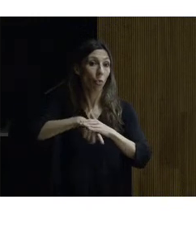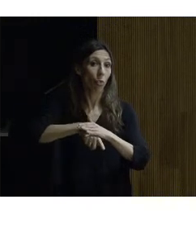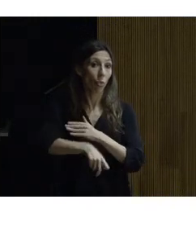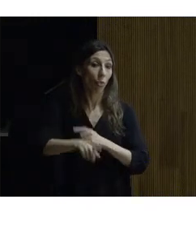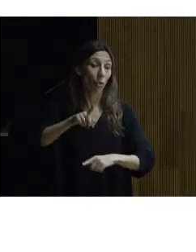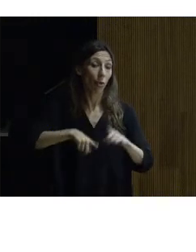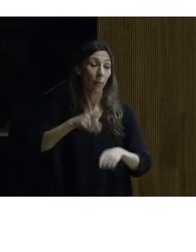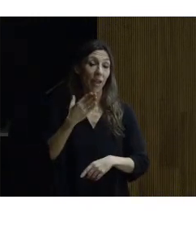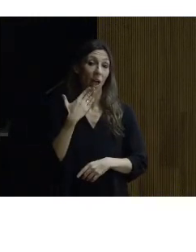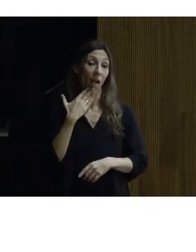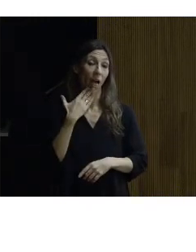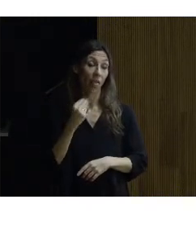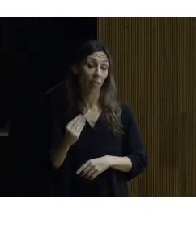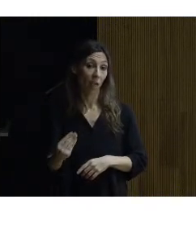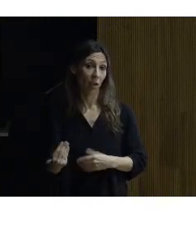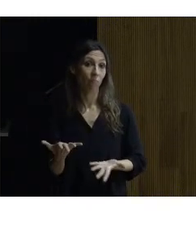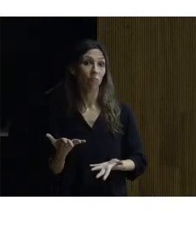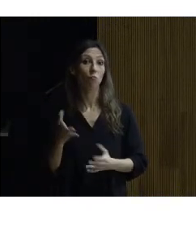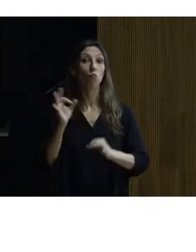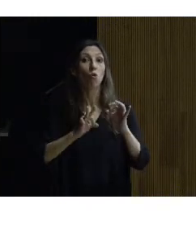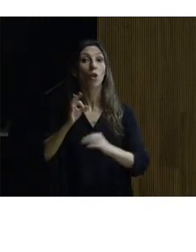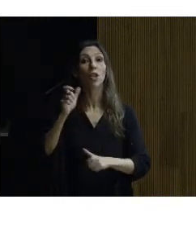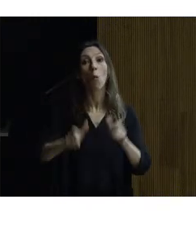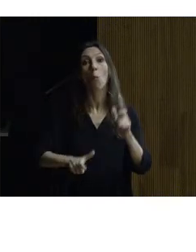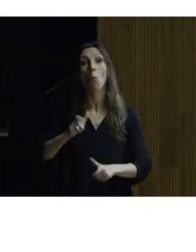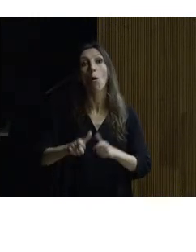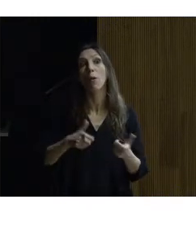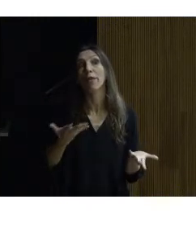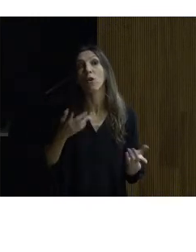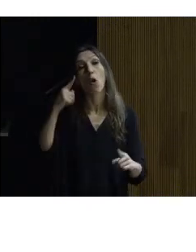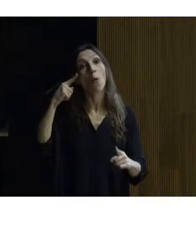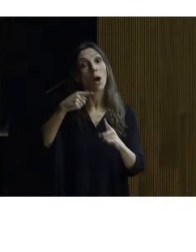pues el porcentaje de población al que nos dirigimos es bastante mayor